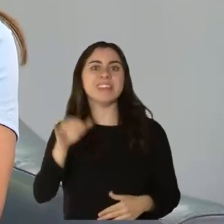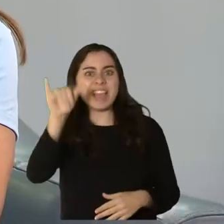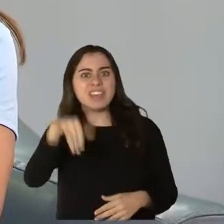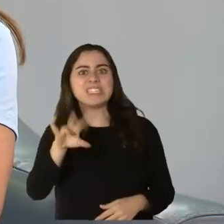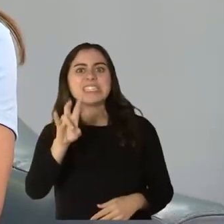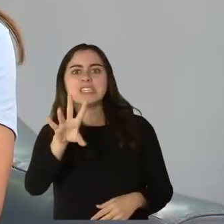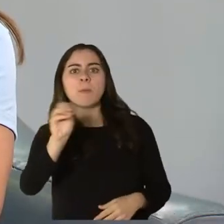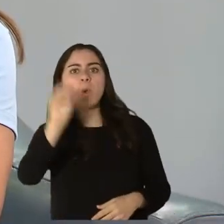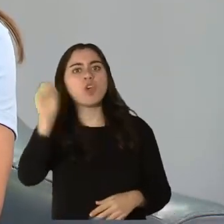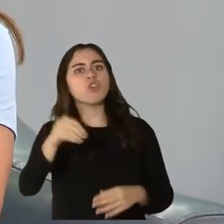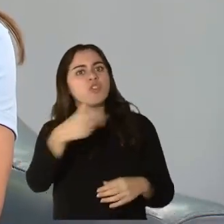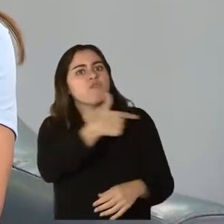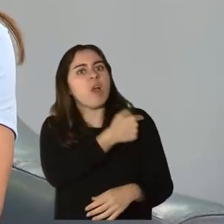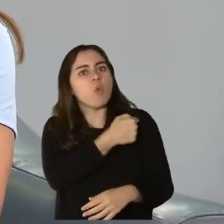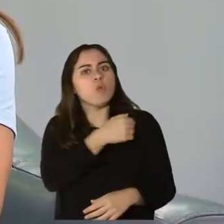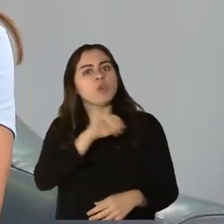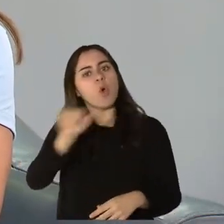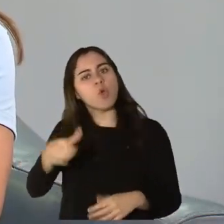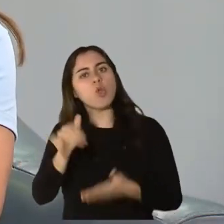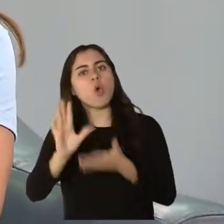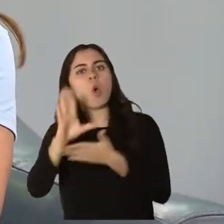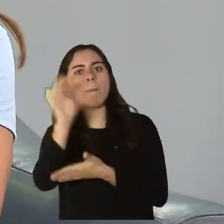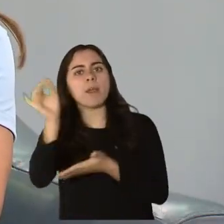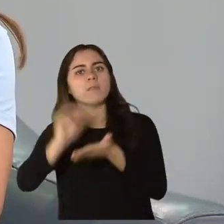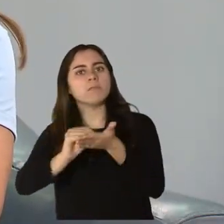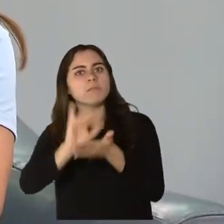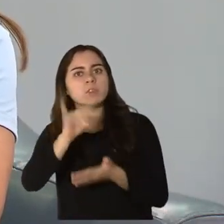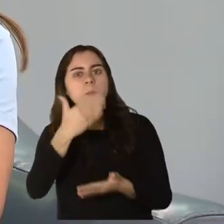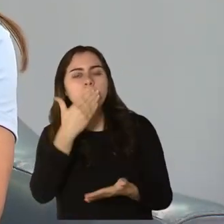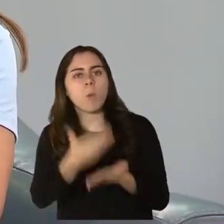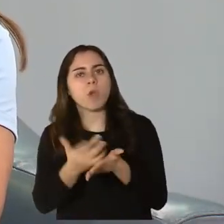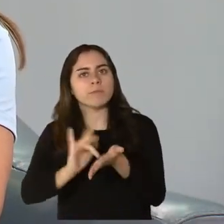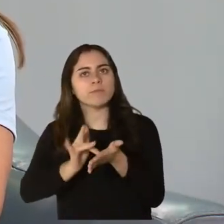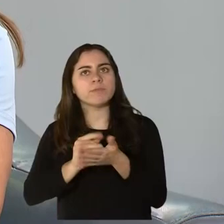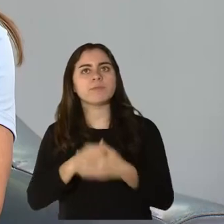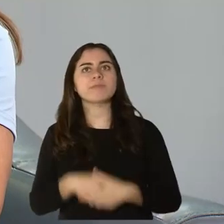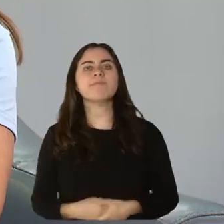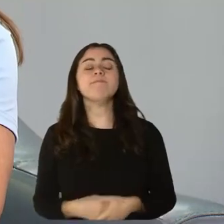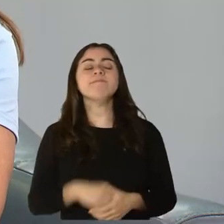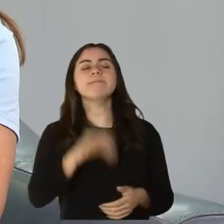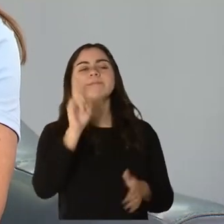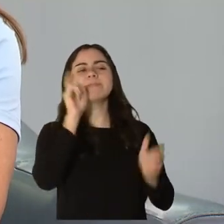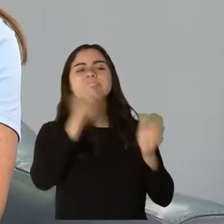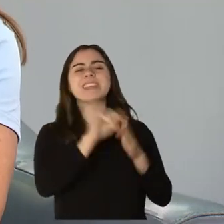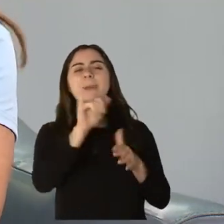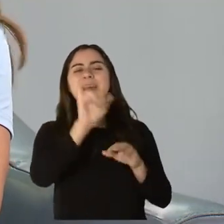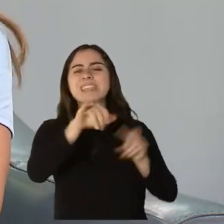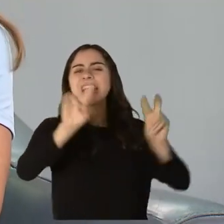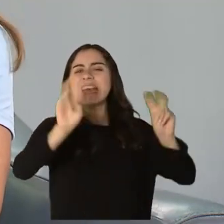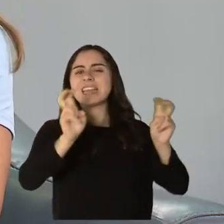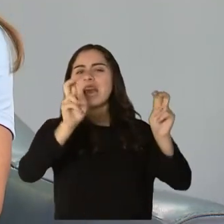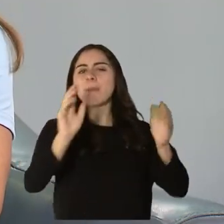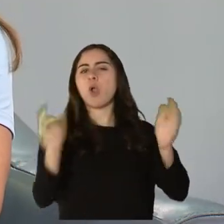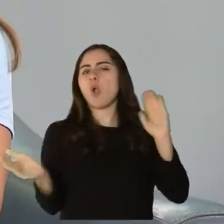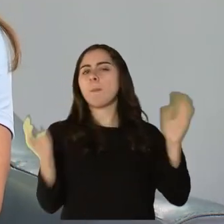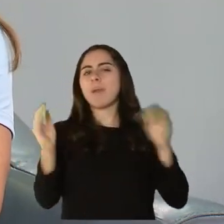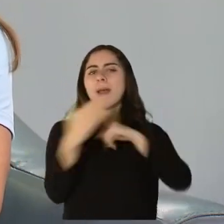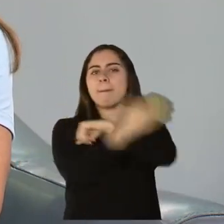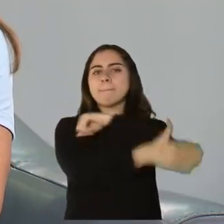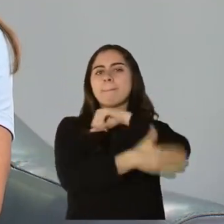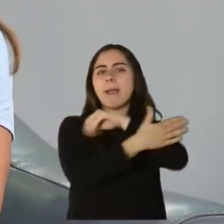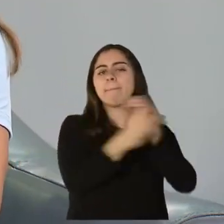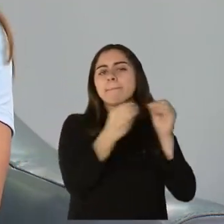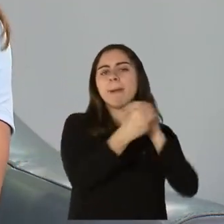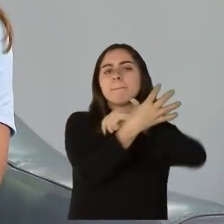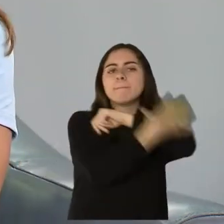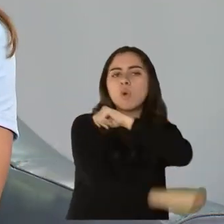tema, un debate internacional bien interesante, ¿verdad?, de la separación de los países más ricos contra los pobres. Pero me gustaría regresar al tema de